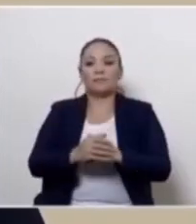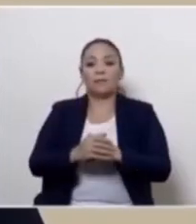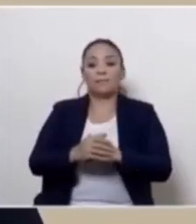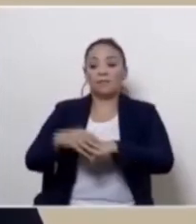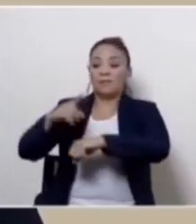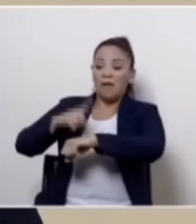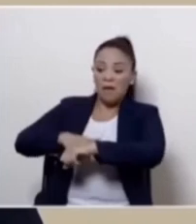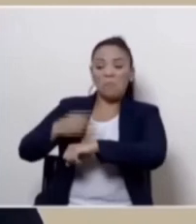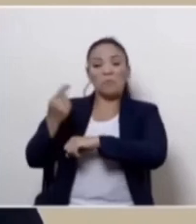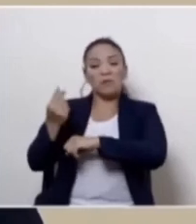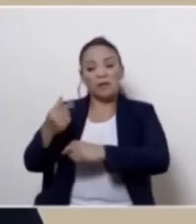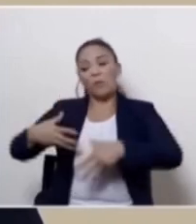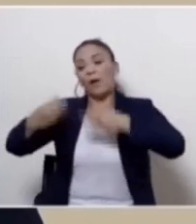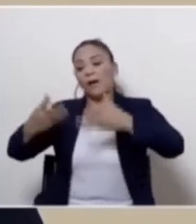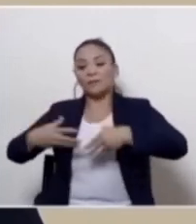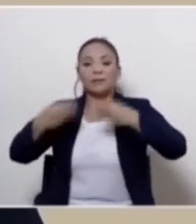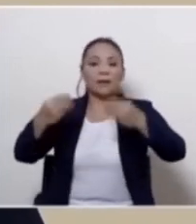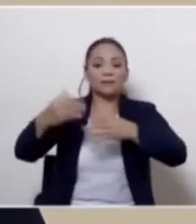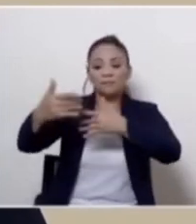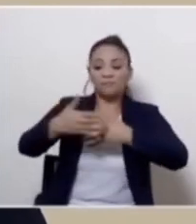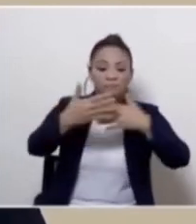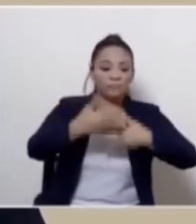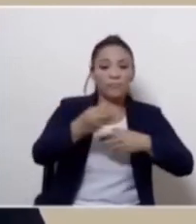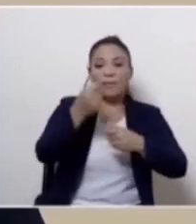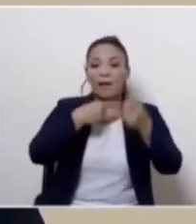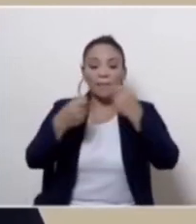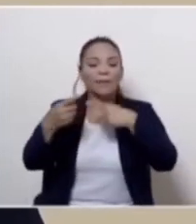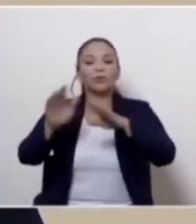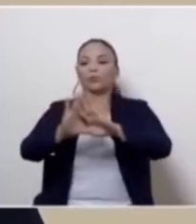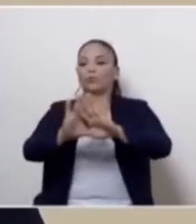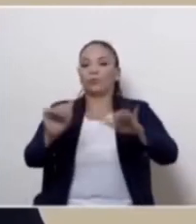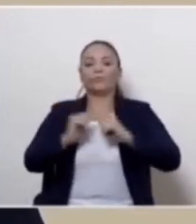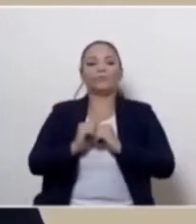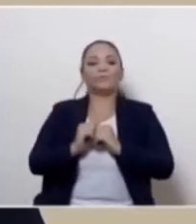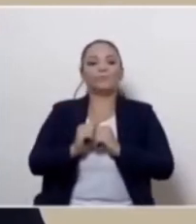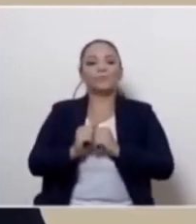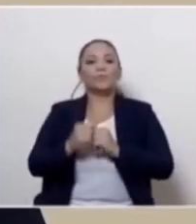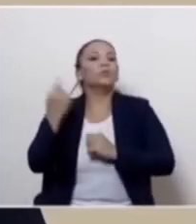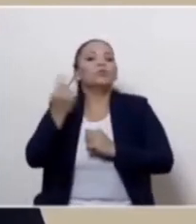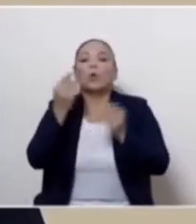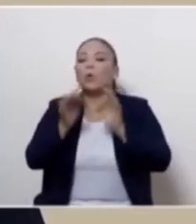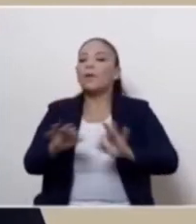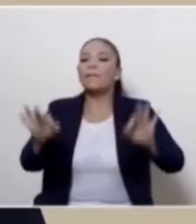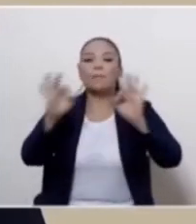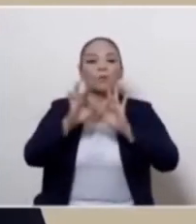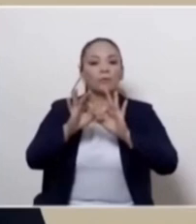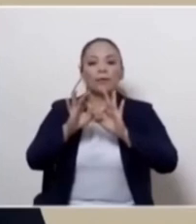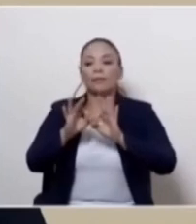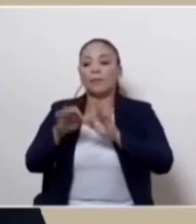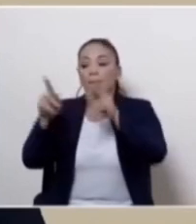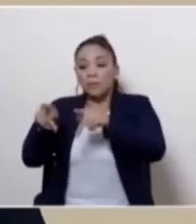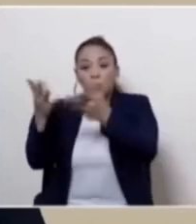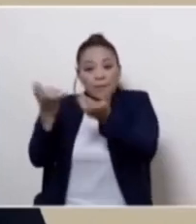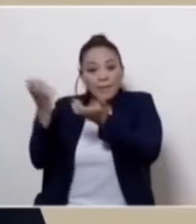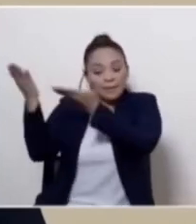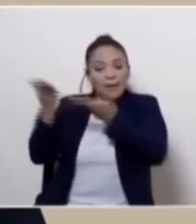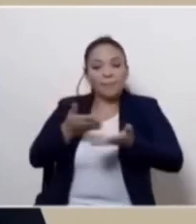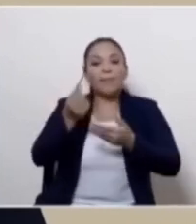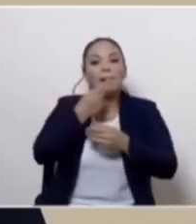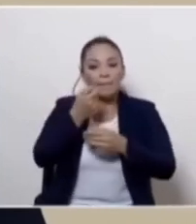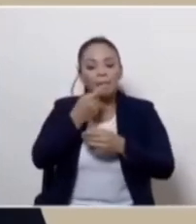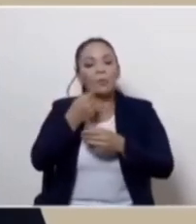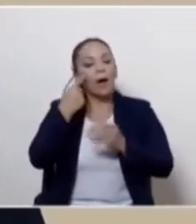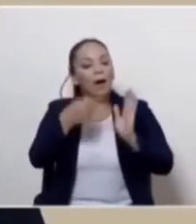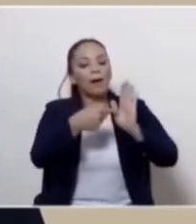registrando los medicamentos. Solo hace falta demostrar que están acreditados en los